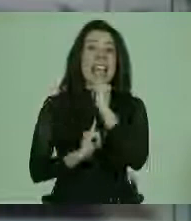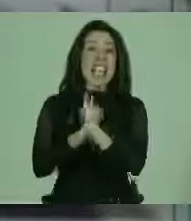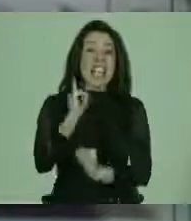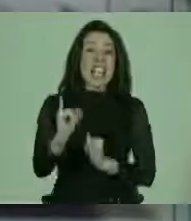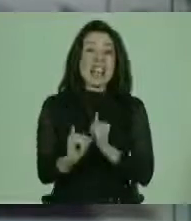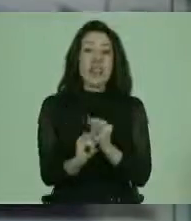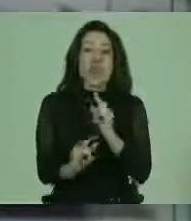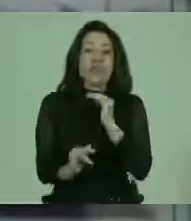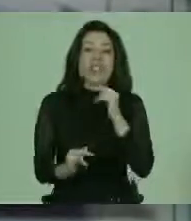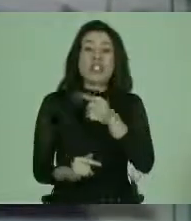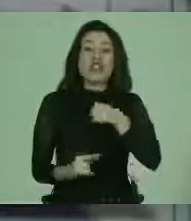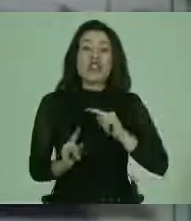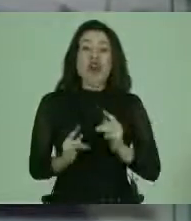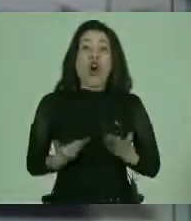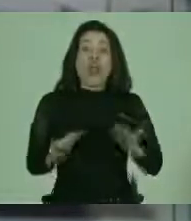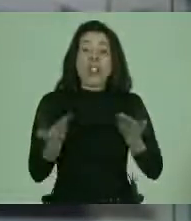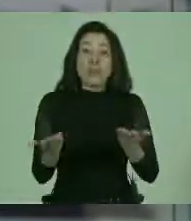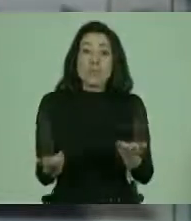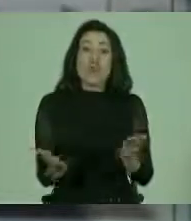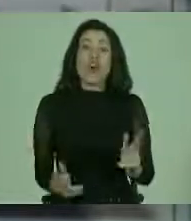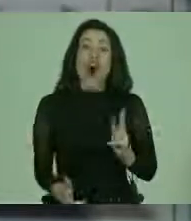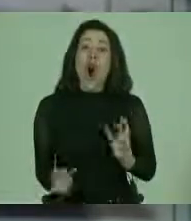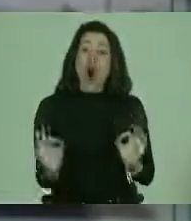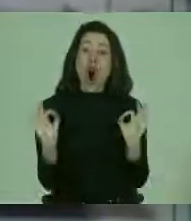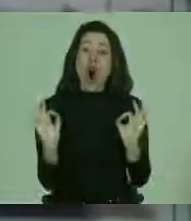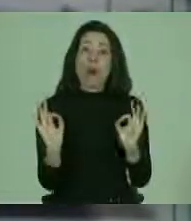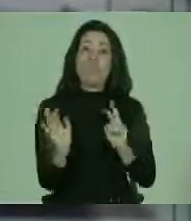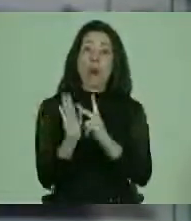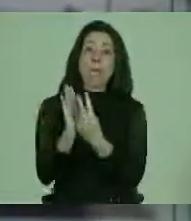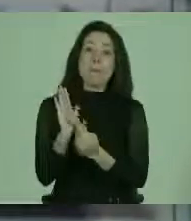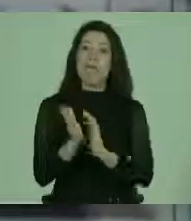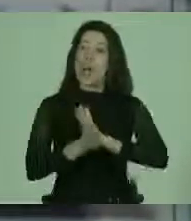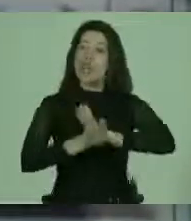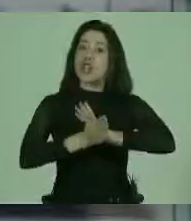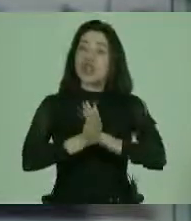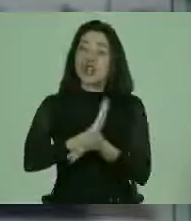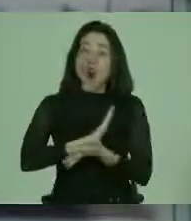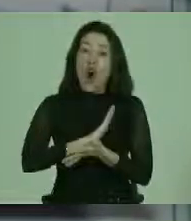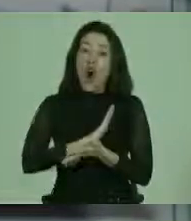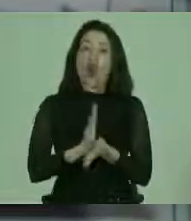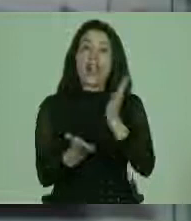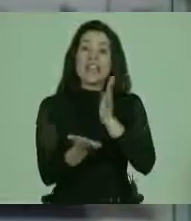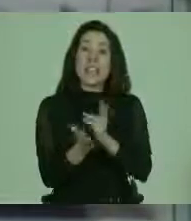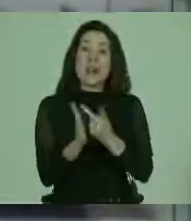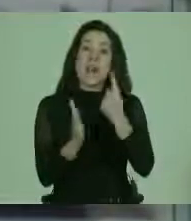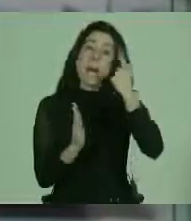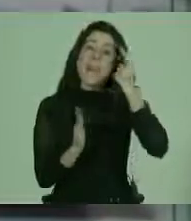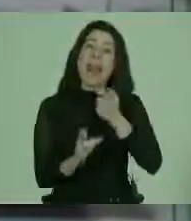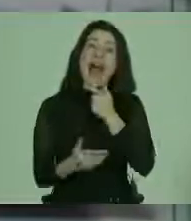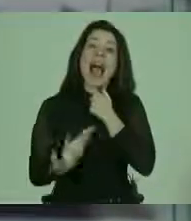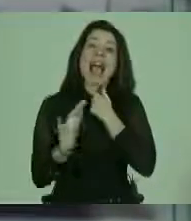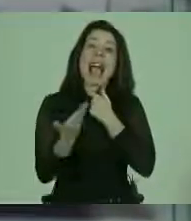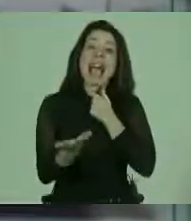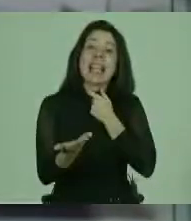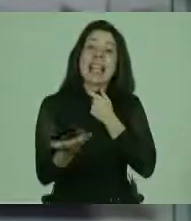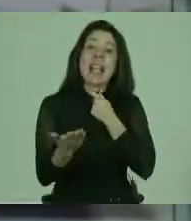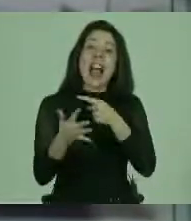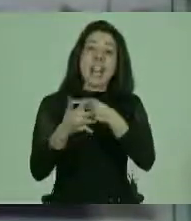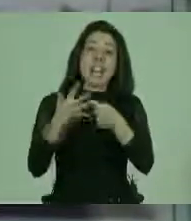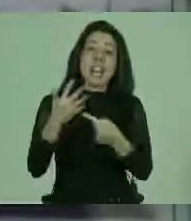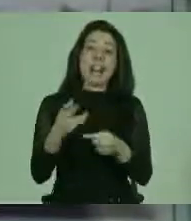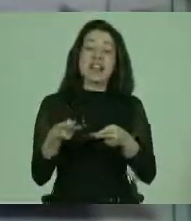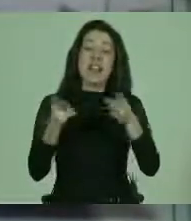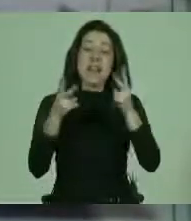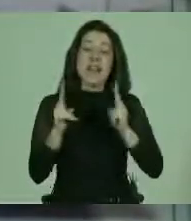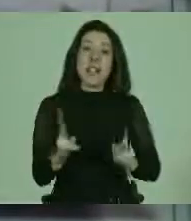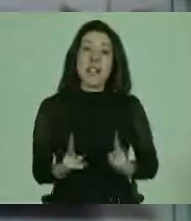si no estamos dispuestos de forma honesta a modificar todo lo que se va a modificar a objeto de garantizar los distintos derechos